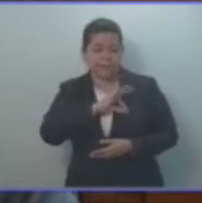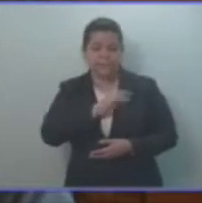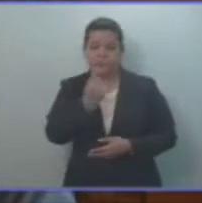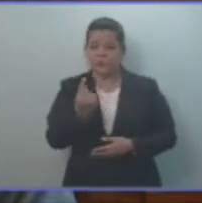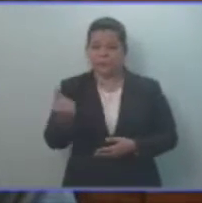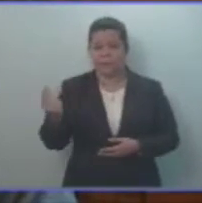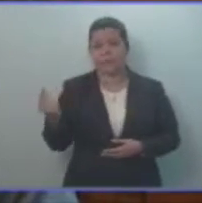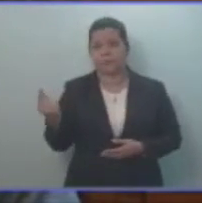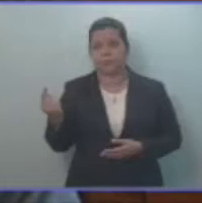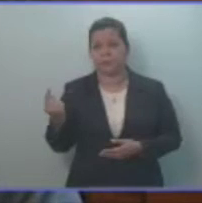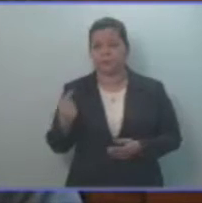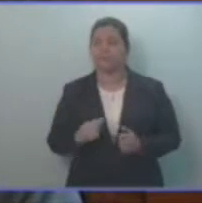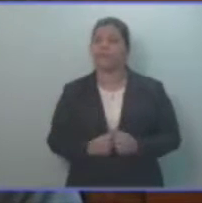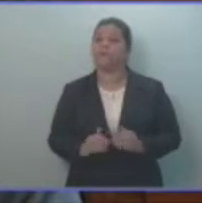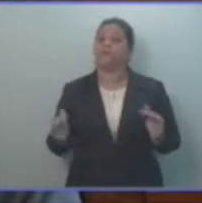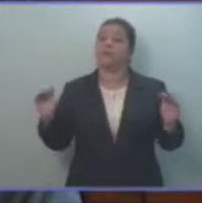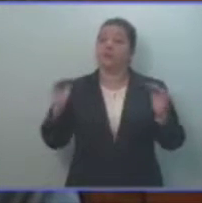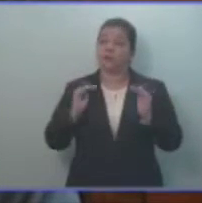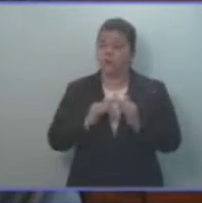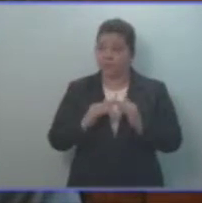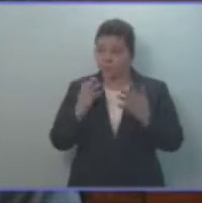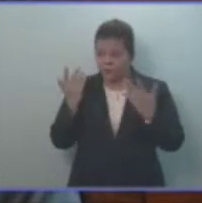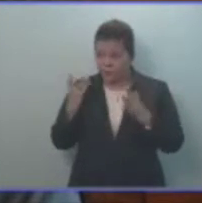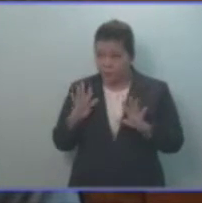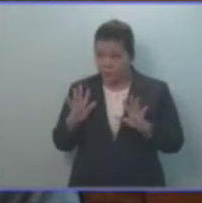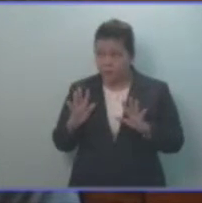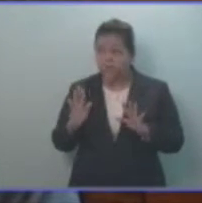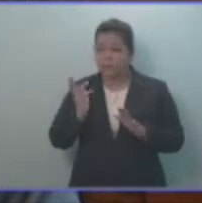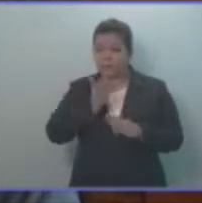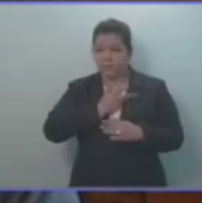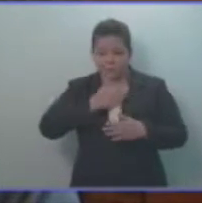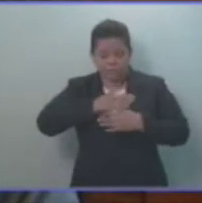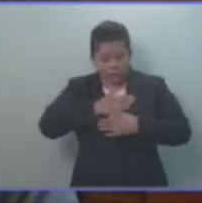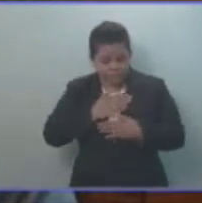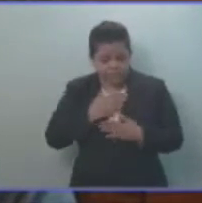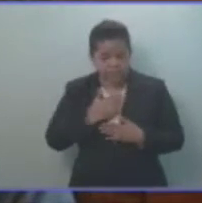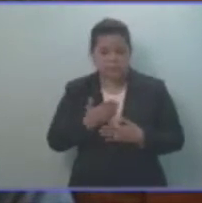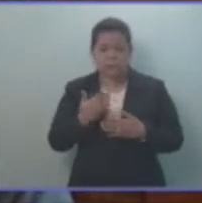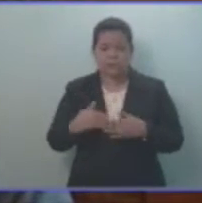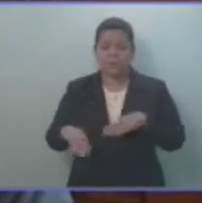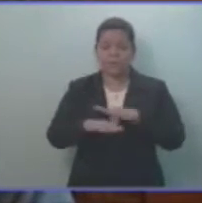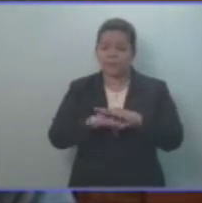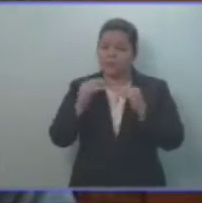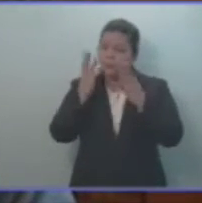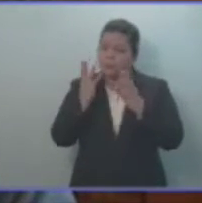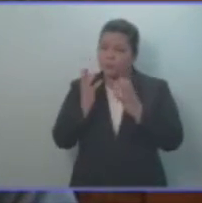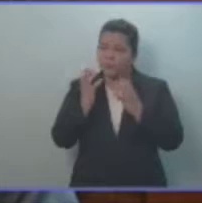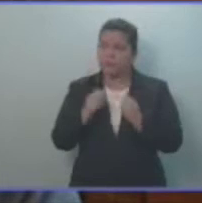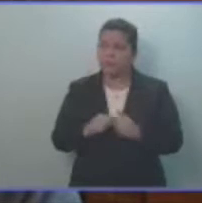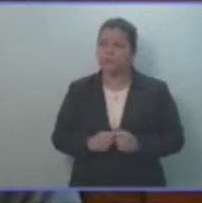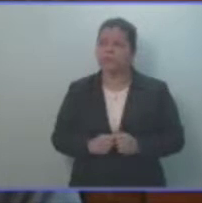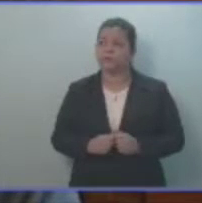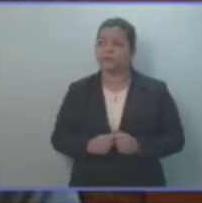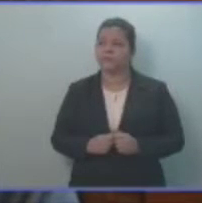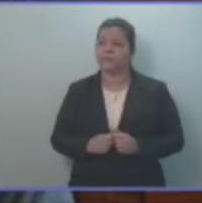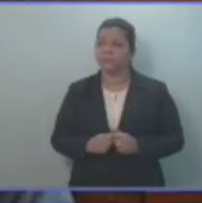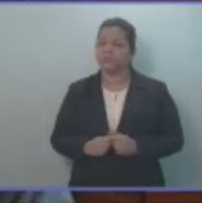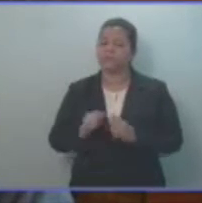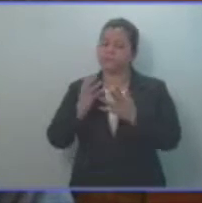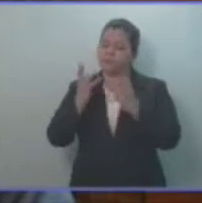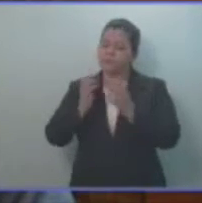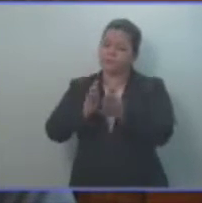trabajadora. Y, teniendo esto a la base, voy a permitirme hacer la